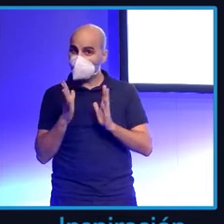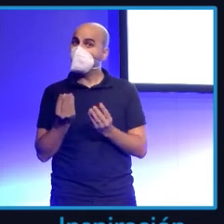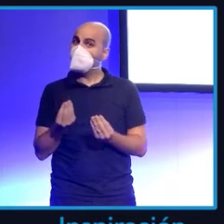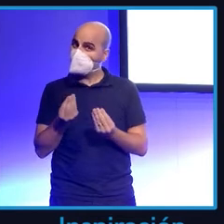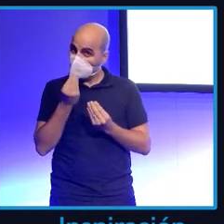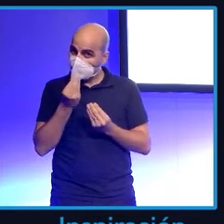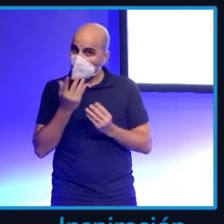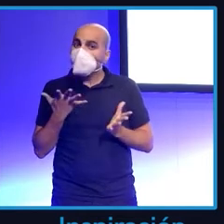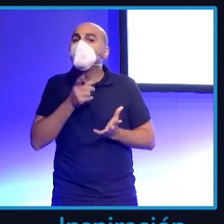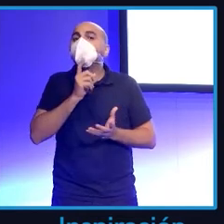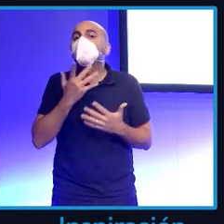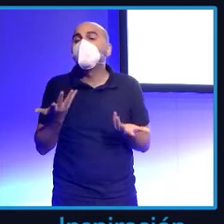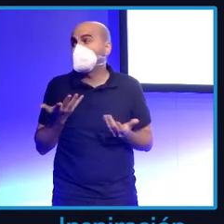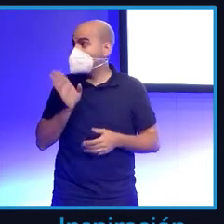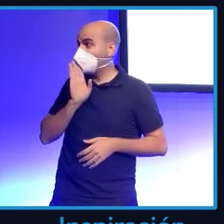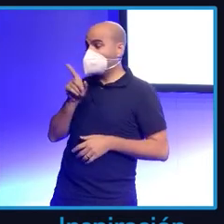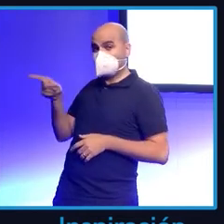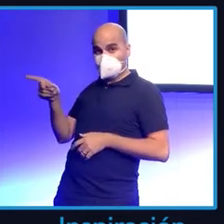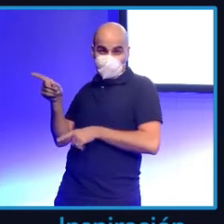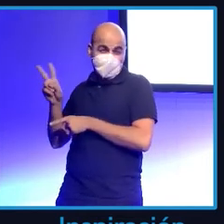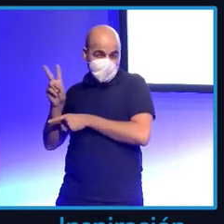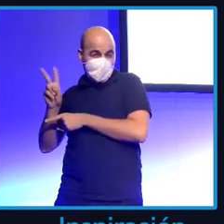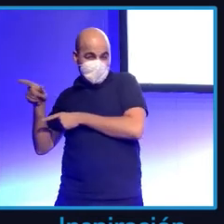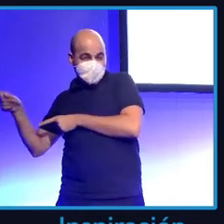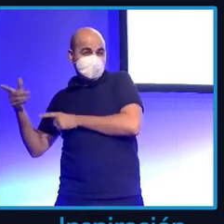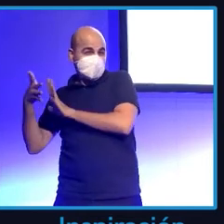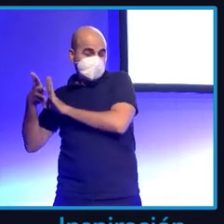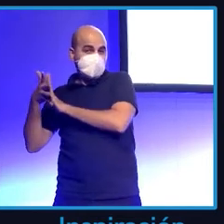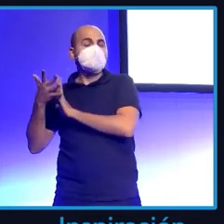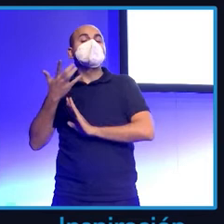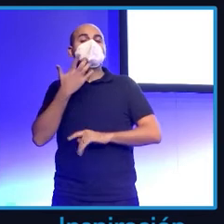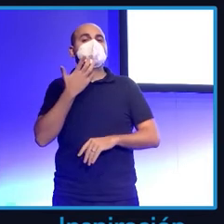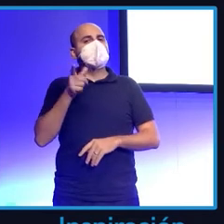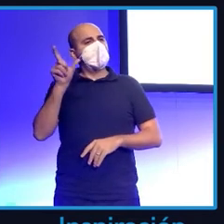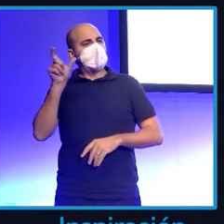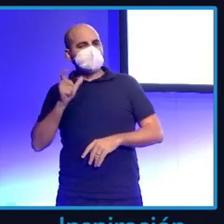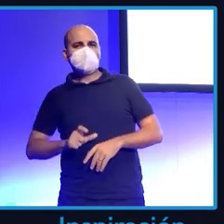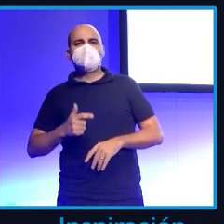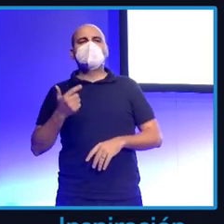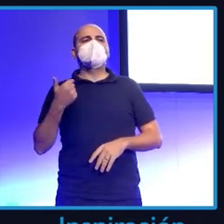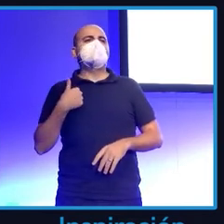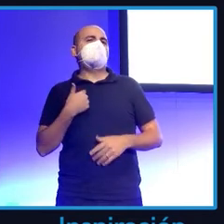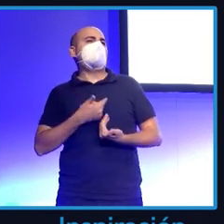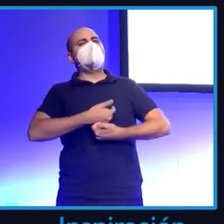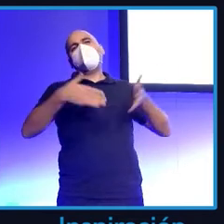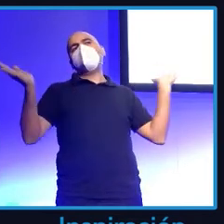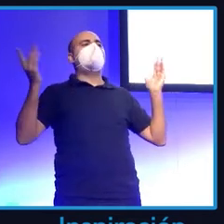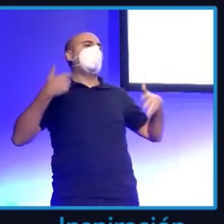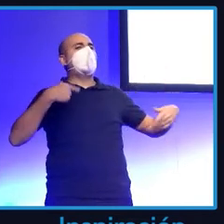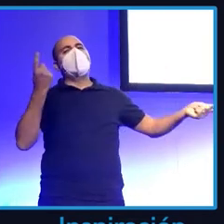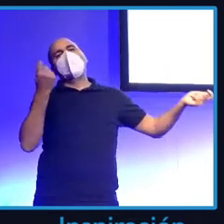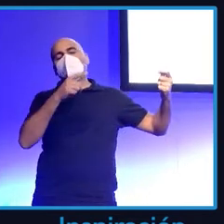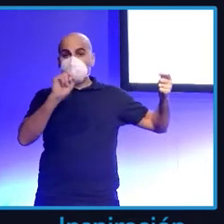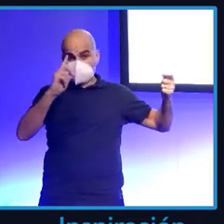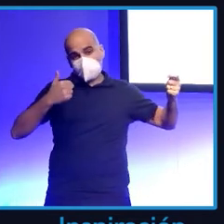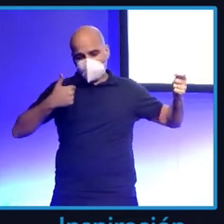antes Victoria y eres una persona íntegra y no te vendes a cualquiera, más si encima llevas una bata blanca,